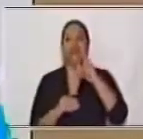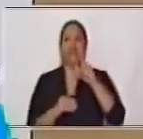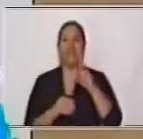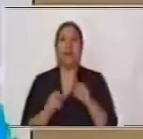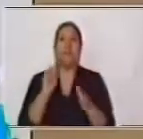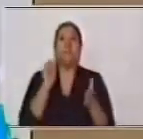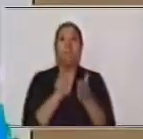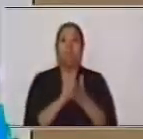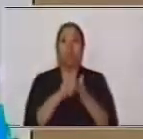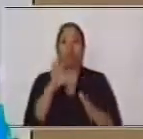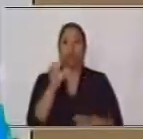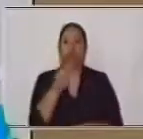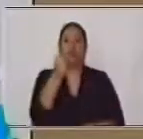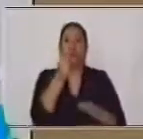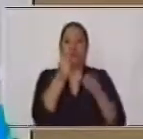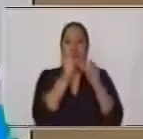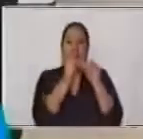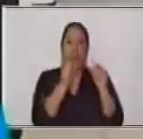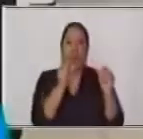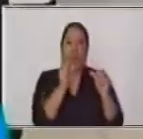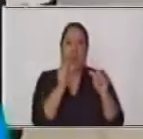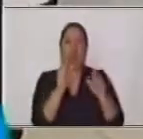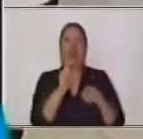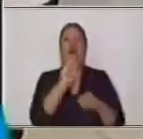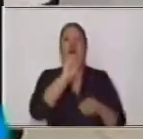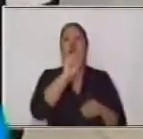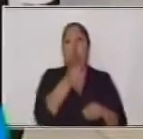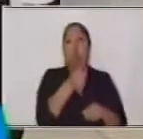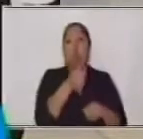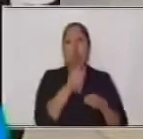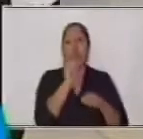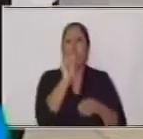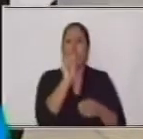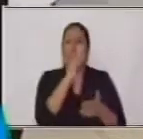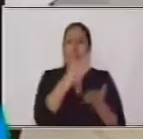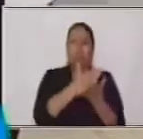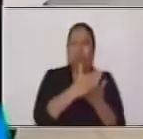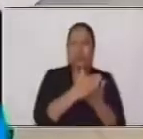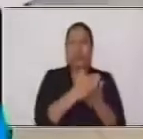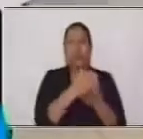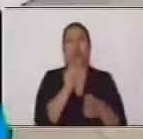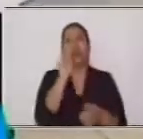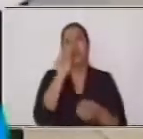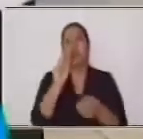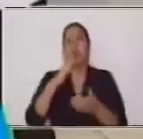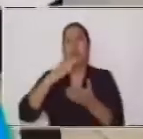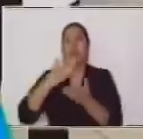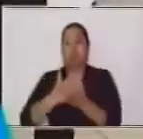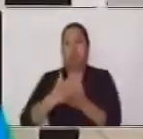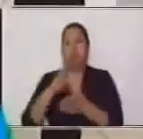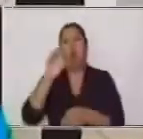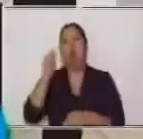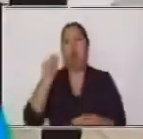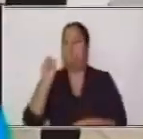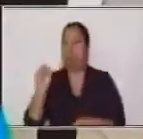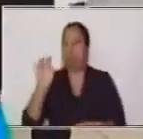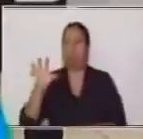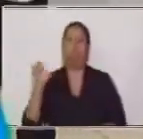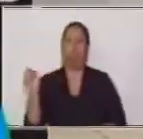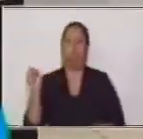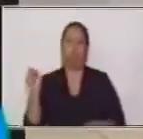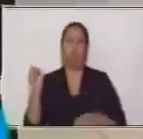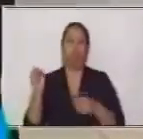larga que se da, a diferencia de la coma, del punto y coma y de los dos puntos. O que hay una pausa más larga.